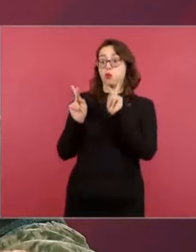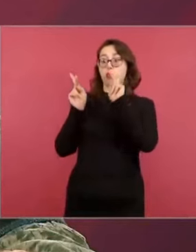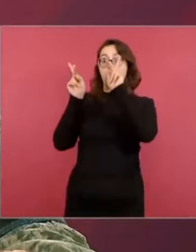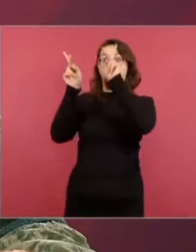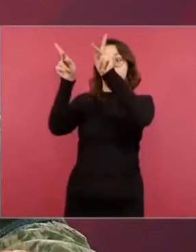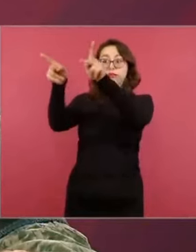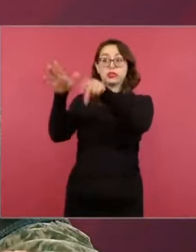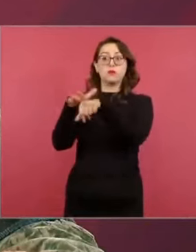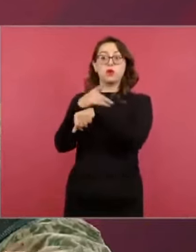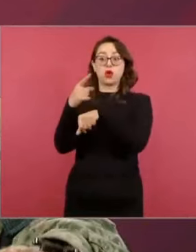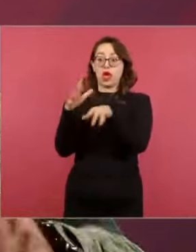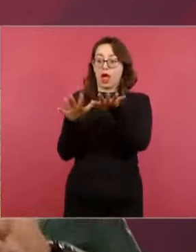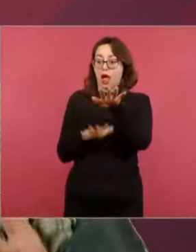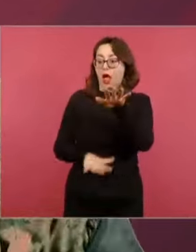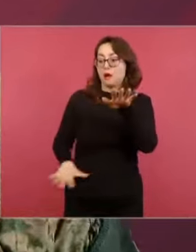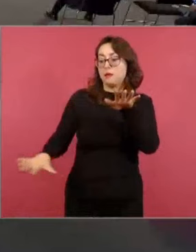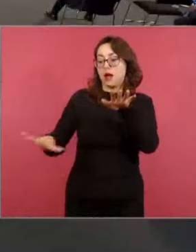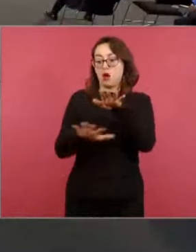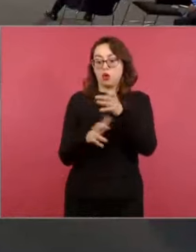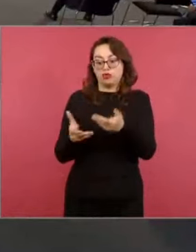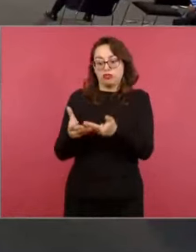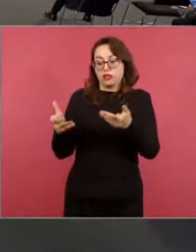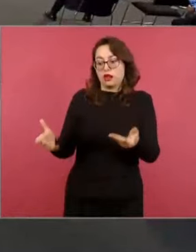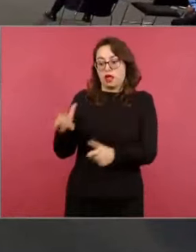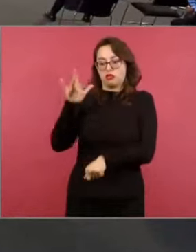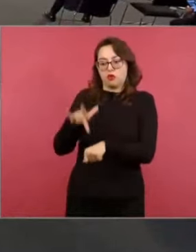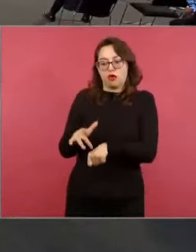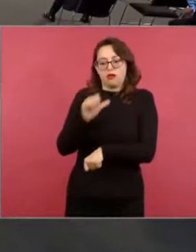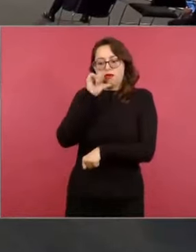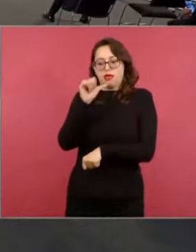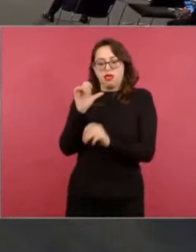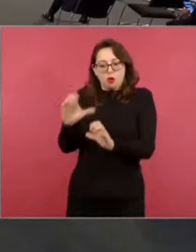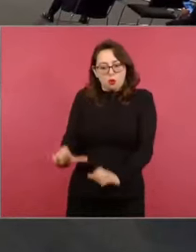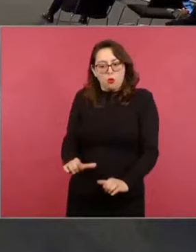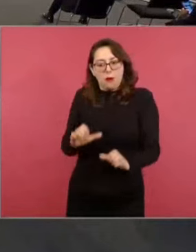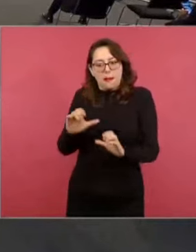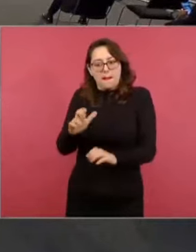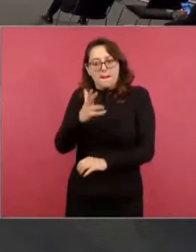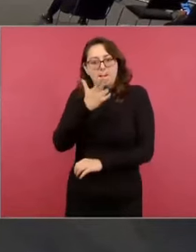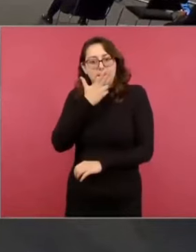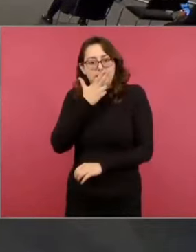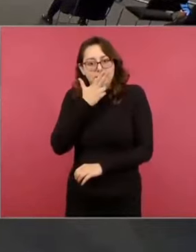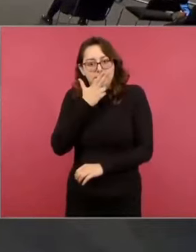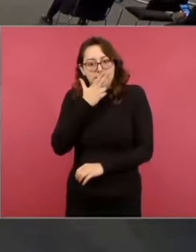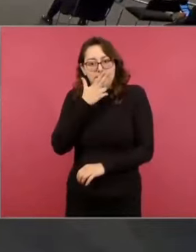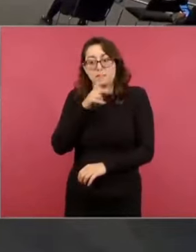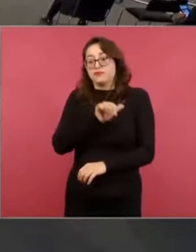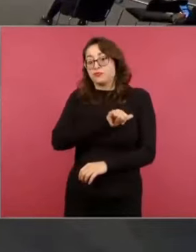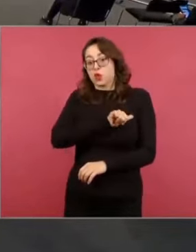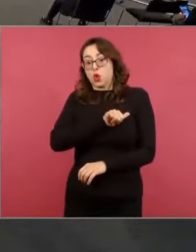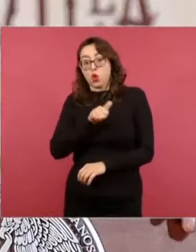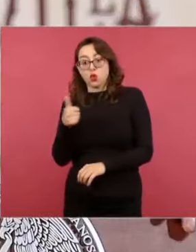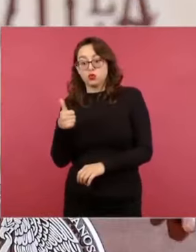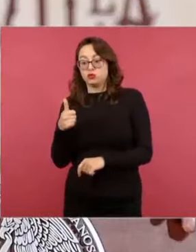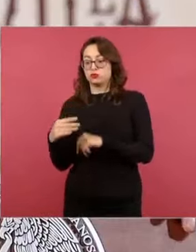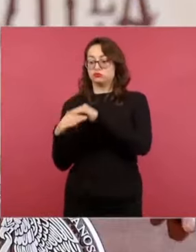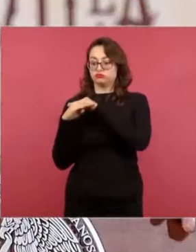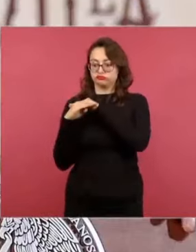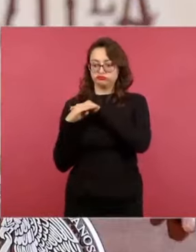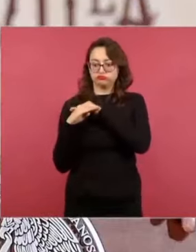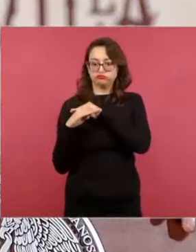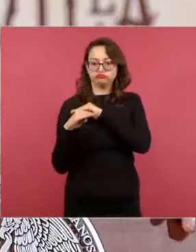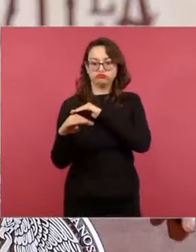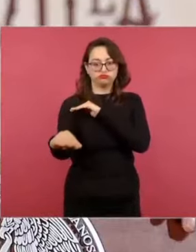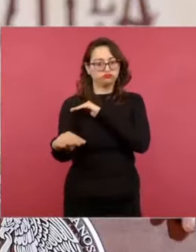afectar esas áreas. Otras son terraplenes y algunos van terraplenes con una cubierta de concreto que se